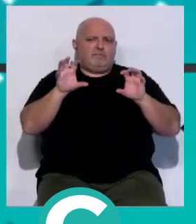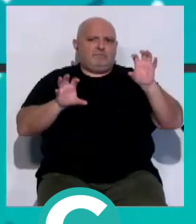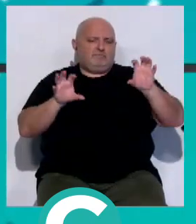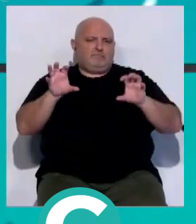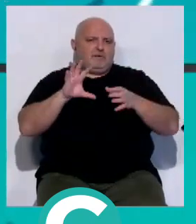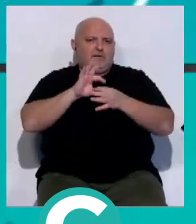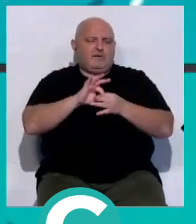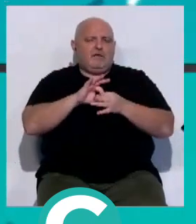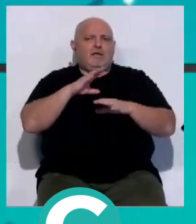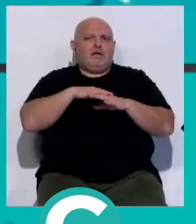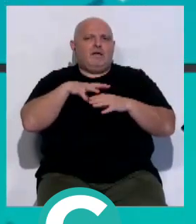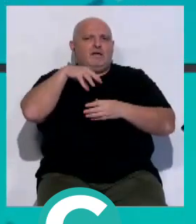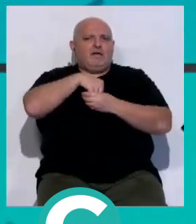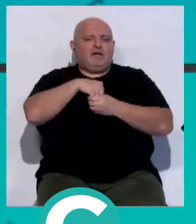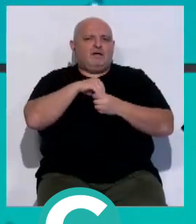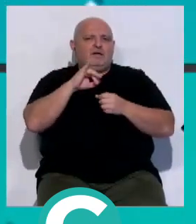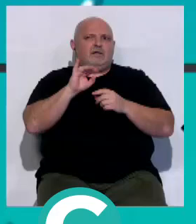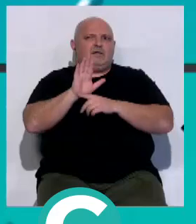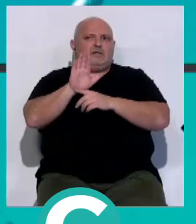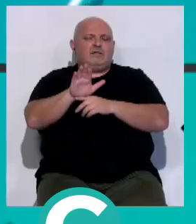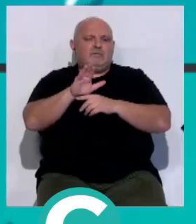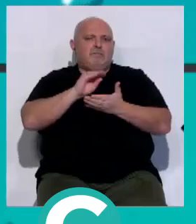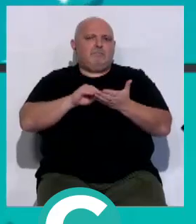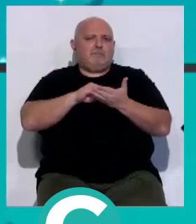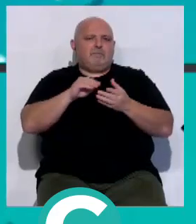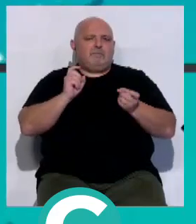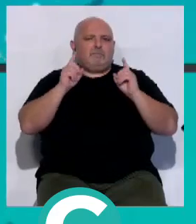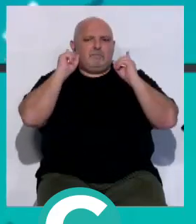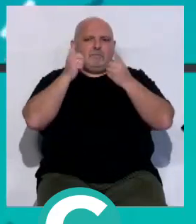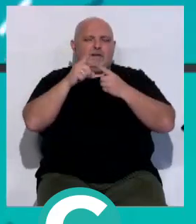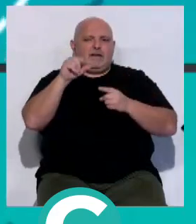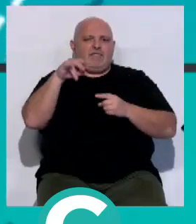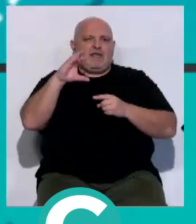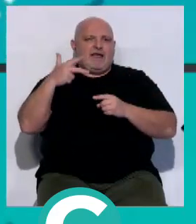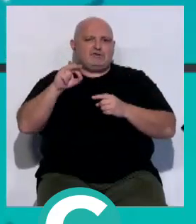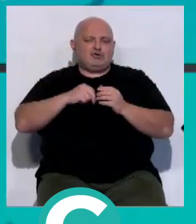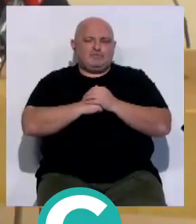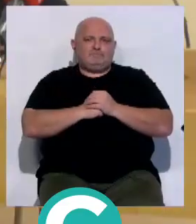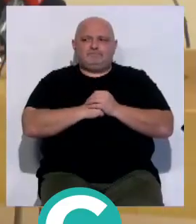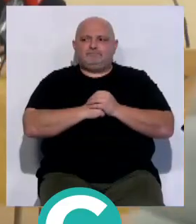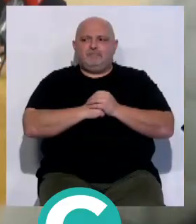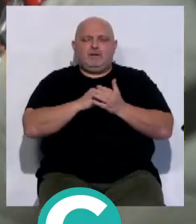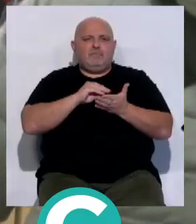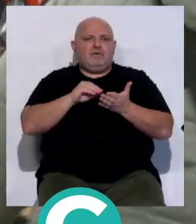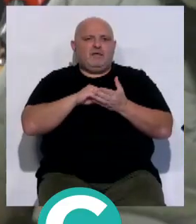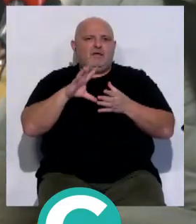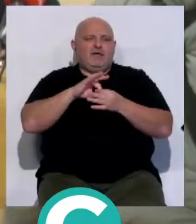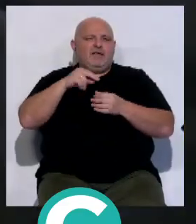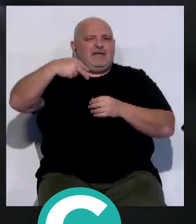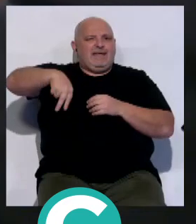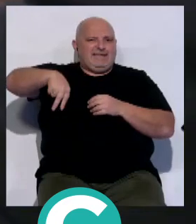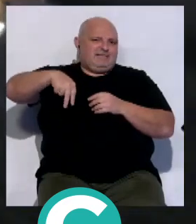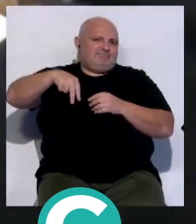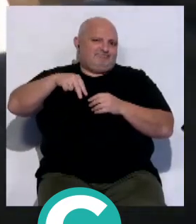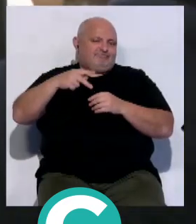del Estrecho de Gibraltar, contando con la presencia de la periodista mexicana Lidia Cacho. Periodismo con Eñe, este es